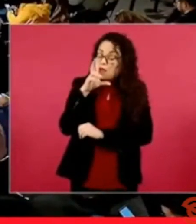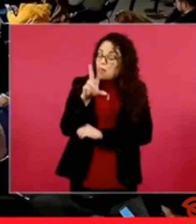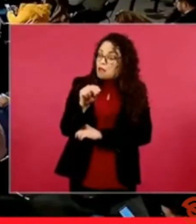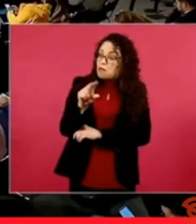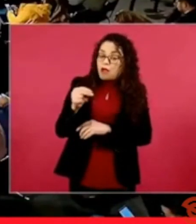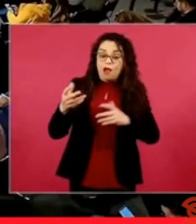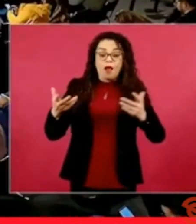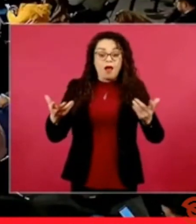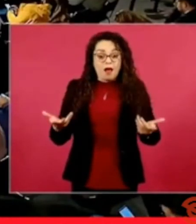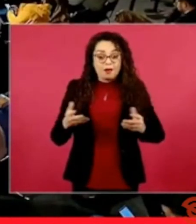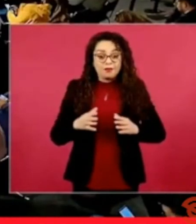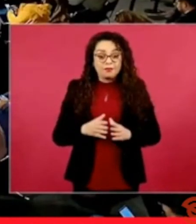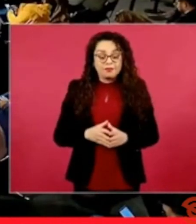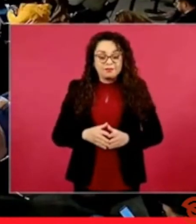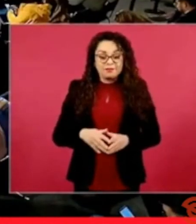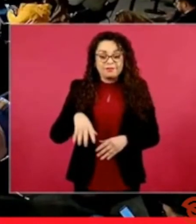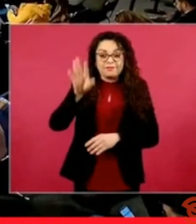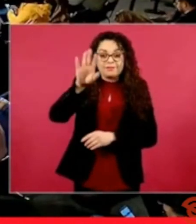aquí está bien